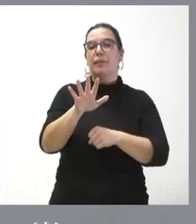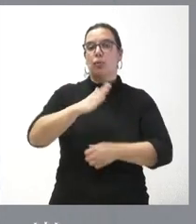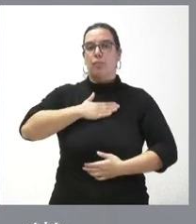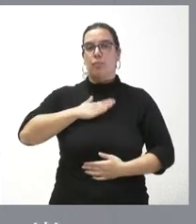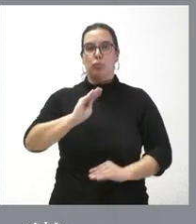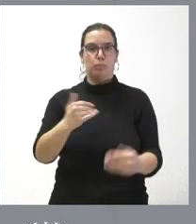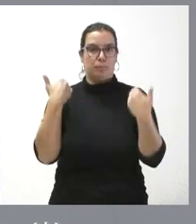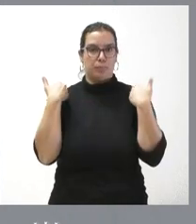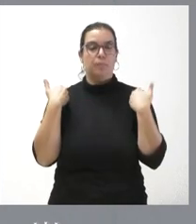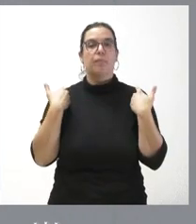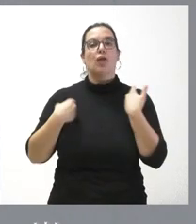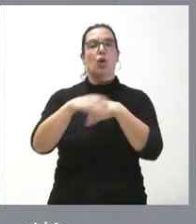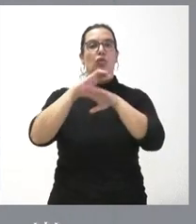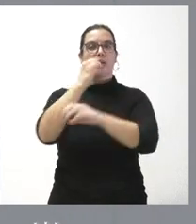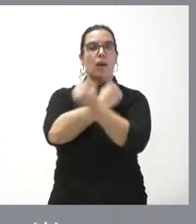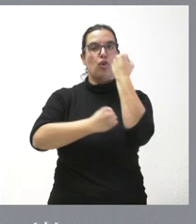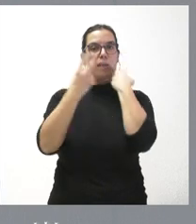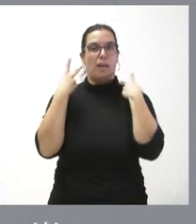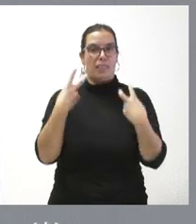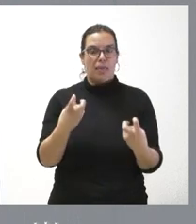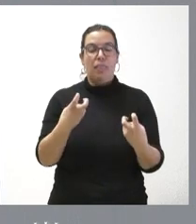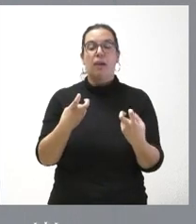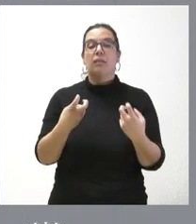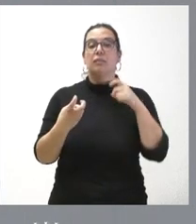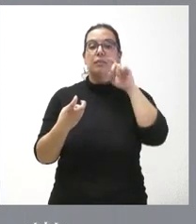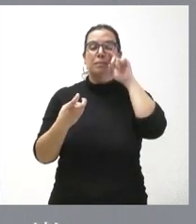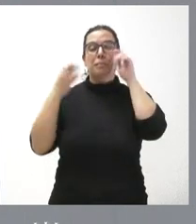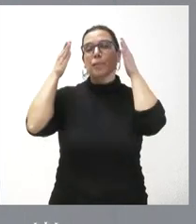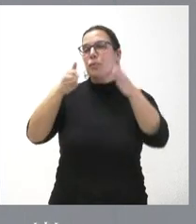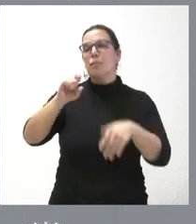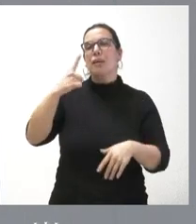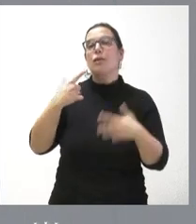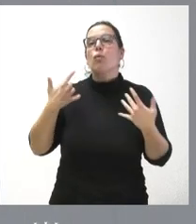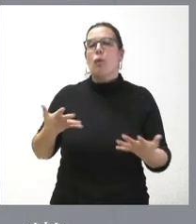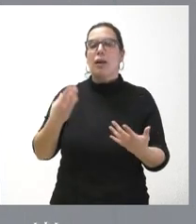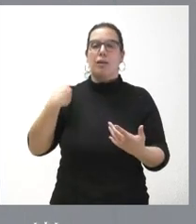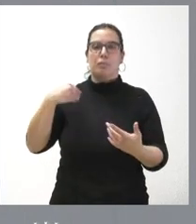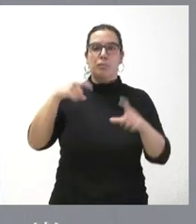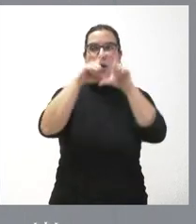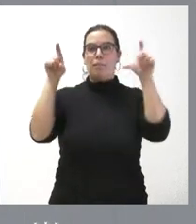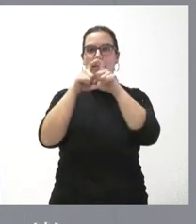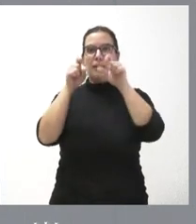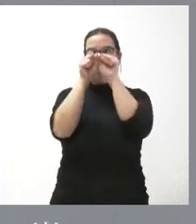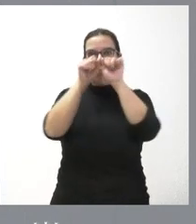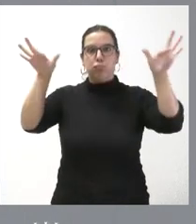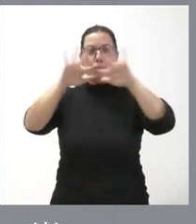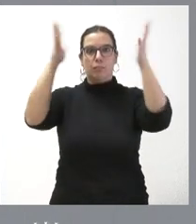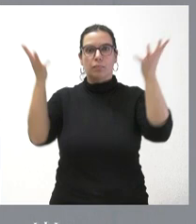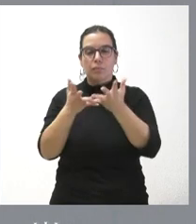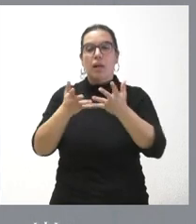competencias de la Consejería de Economía y Hacienda y que fundamentalmente se centran en la internacionalización empresarial, en favorecer el